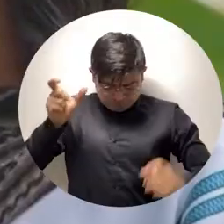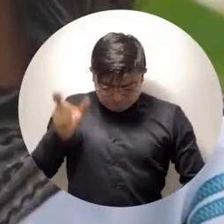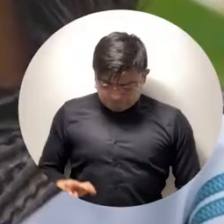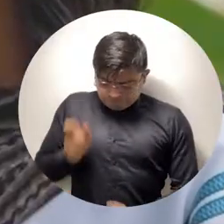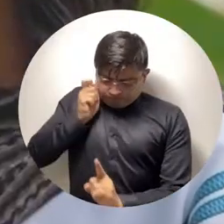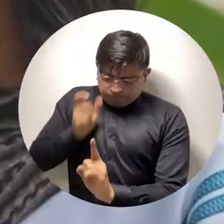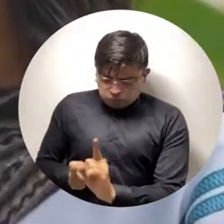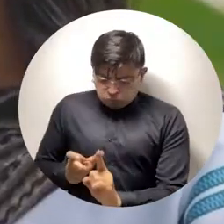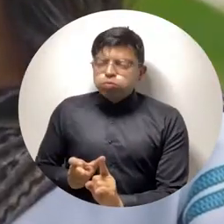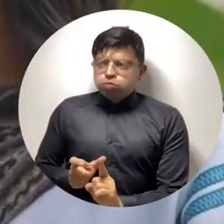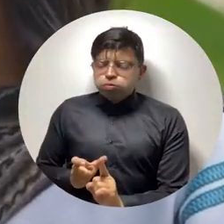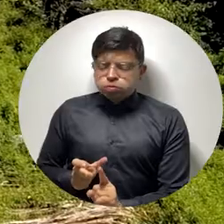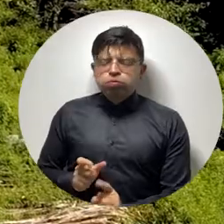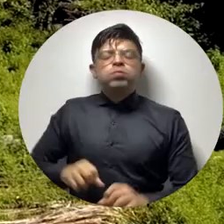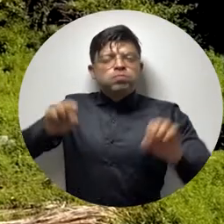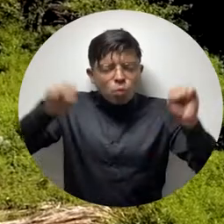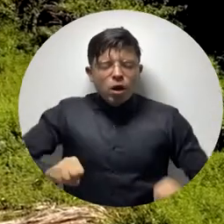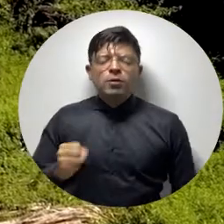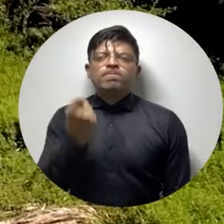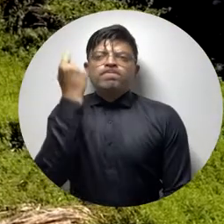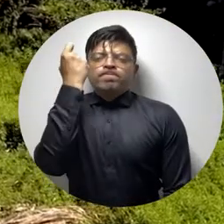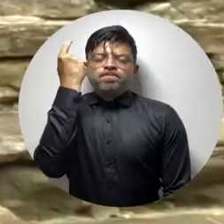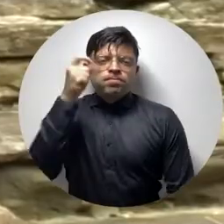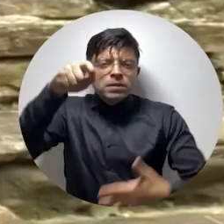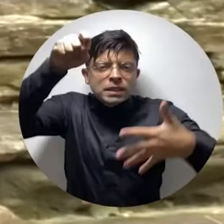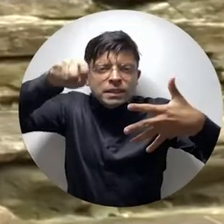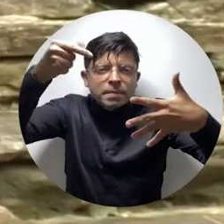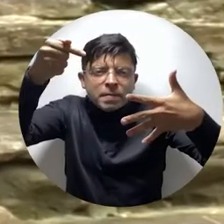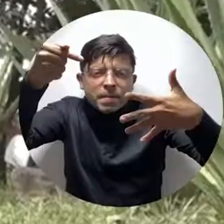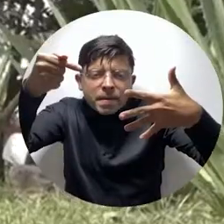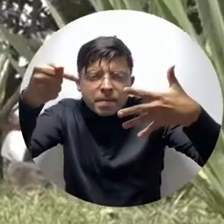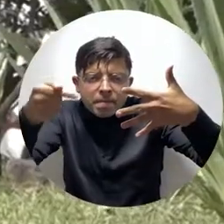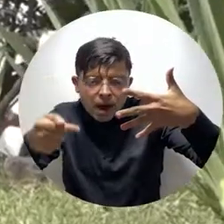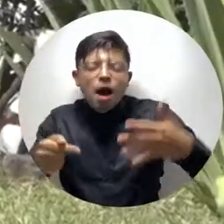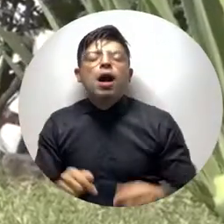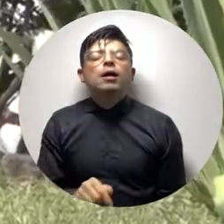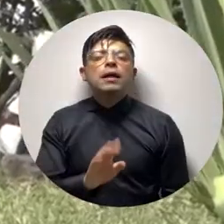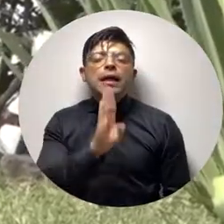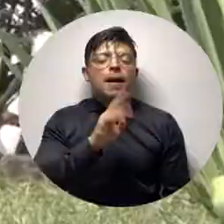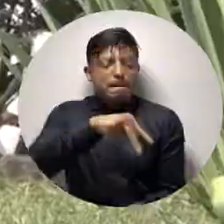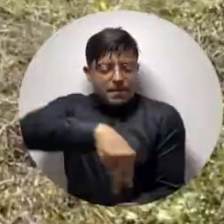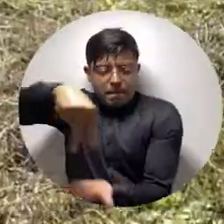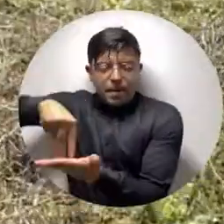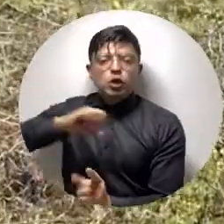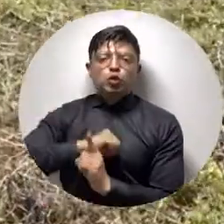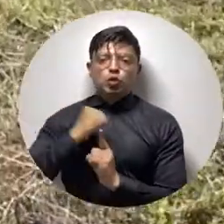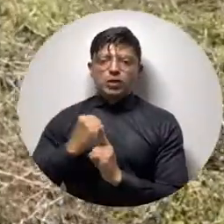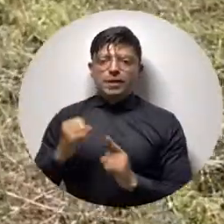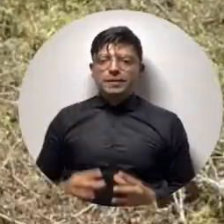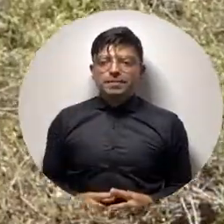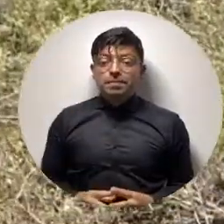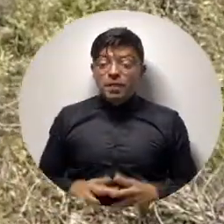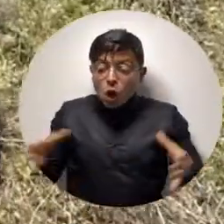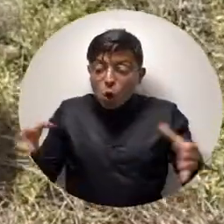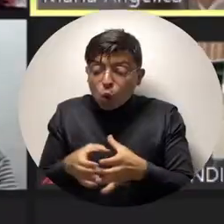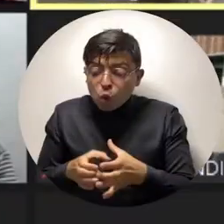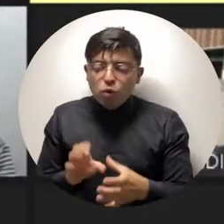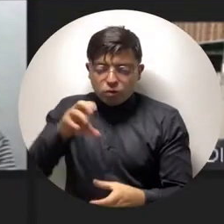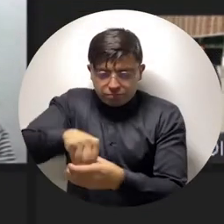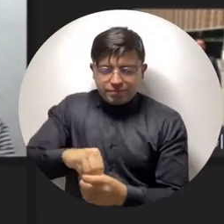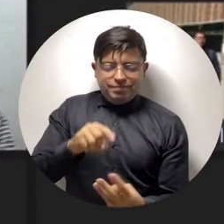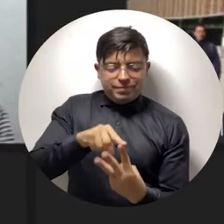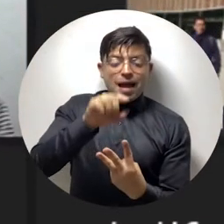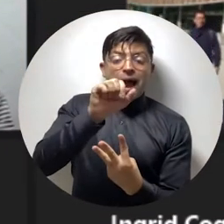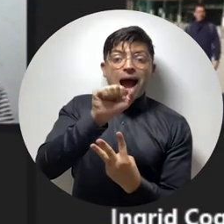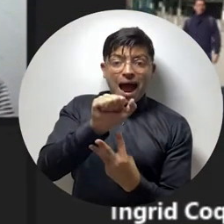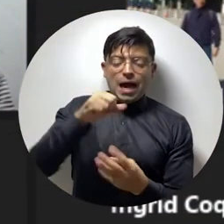un sujeto capaz de comprender las necesidades de los actores sociales. El grupo, conformado por una